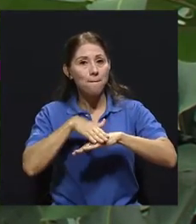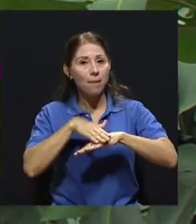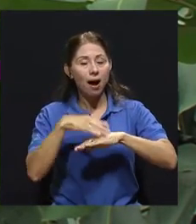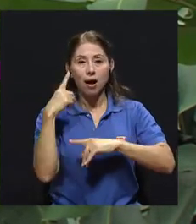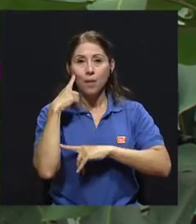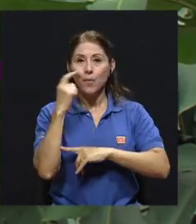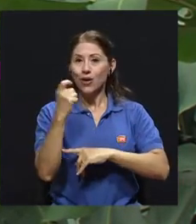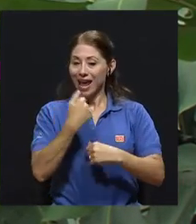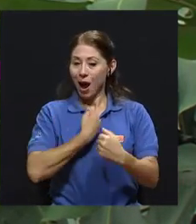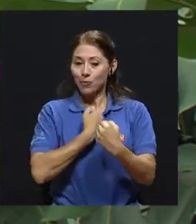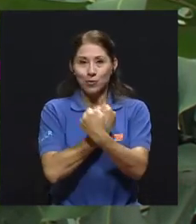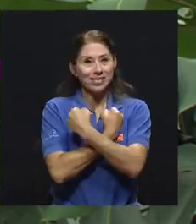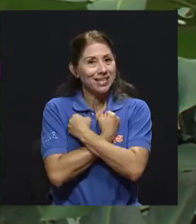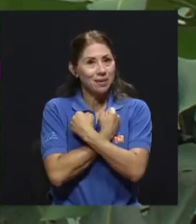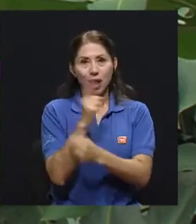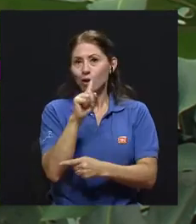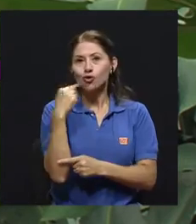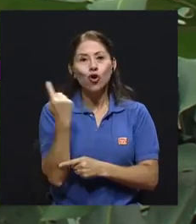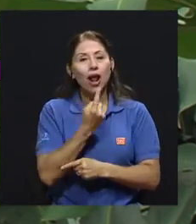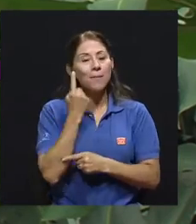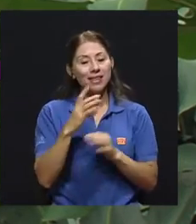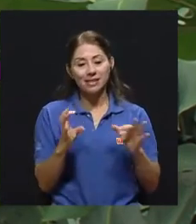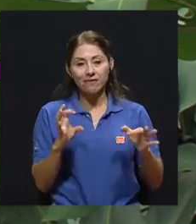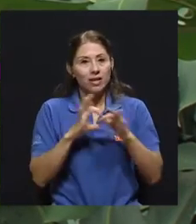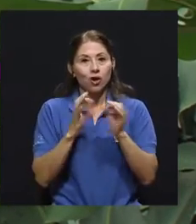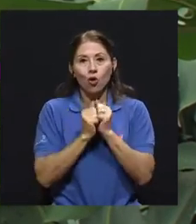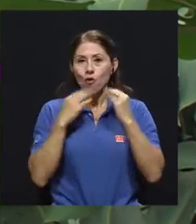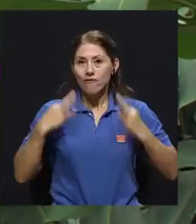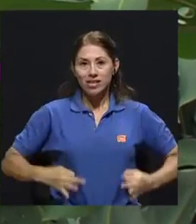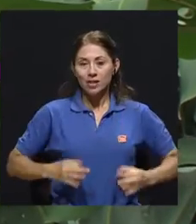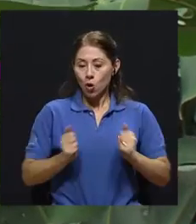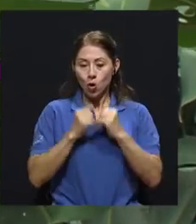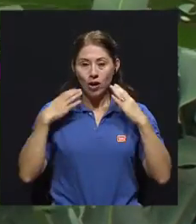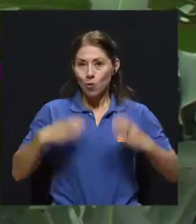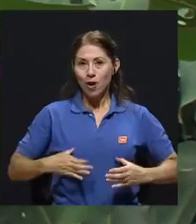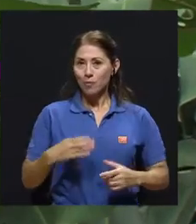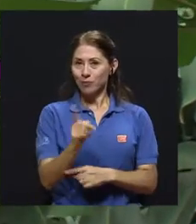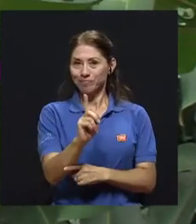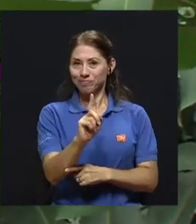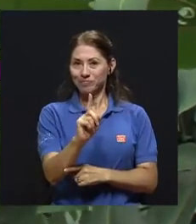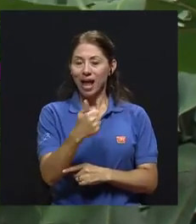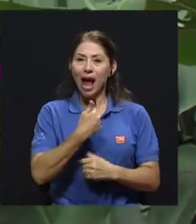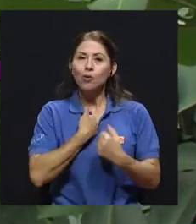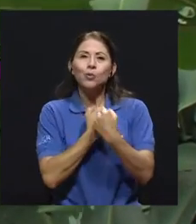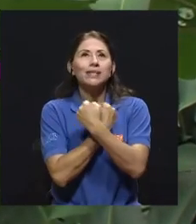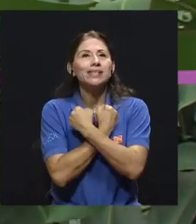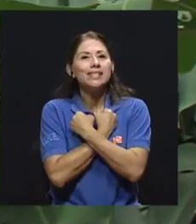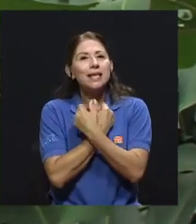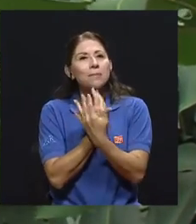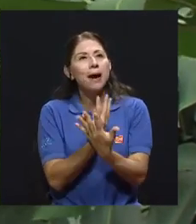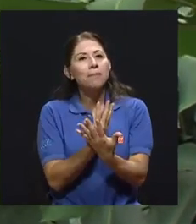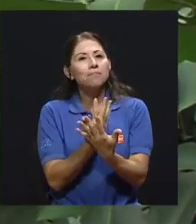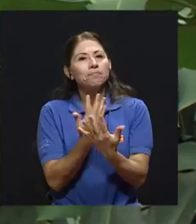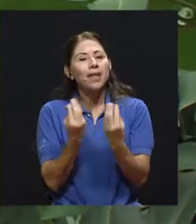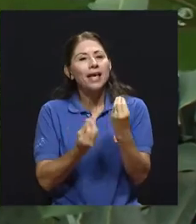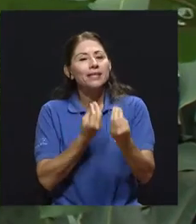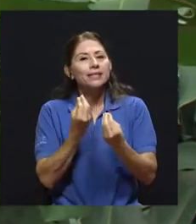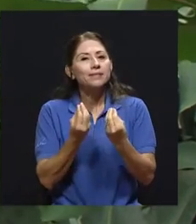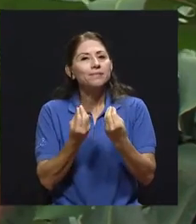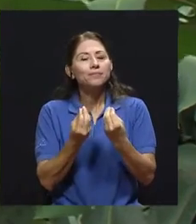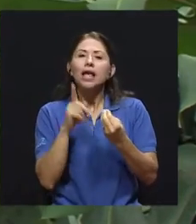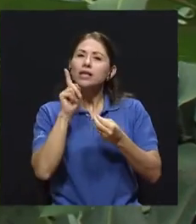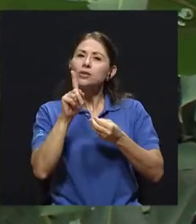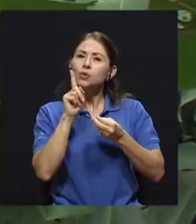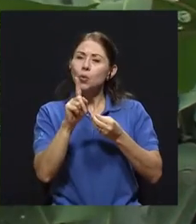autoestima no solamente se está asentando en el tema del físico y el cuerpo. La autoestima es una... a ver, ese es un